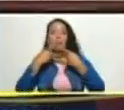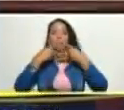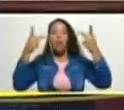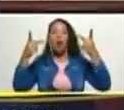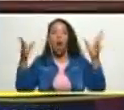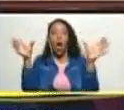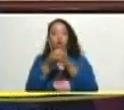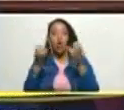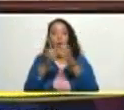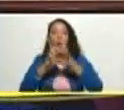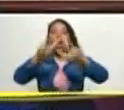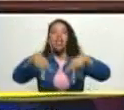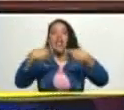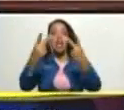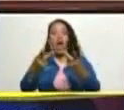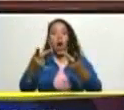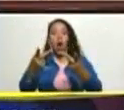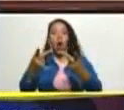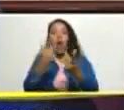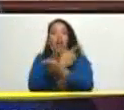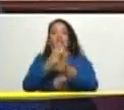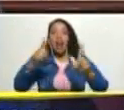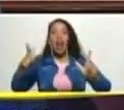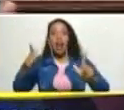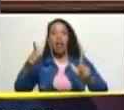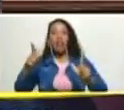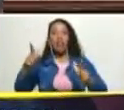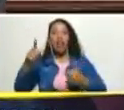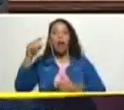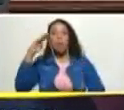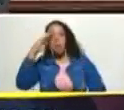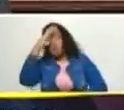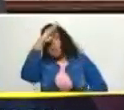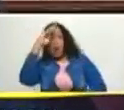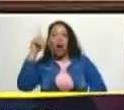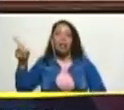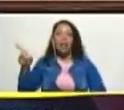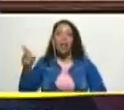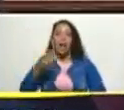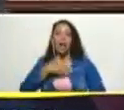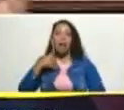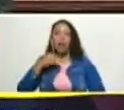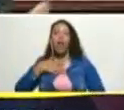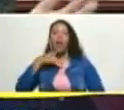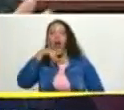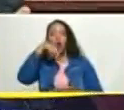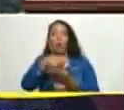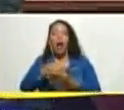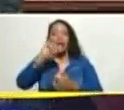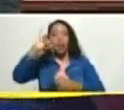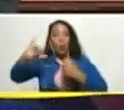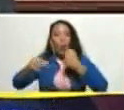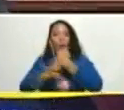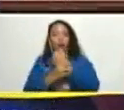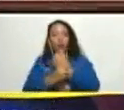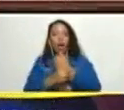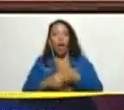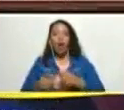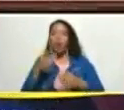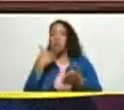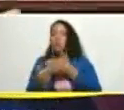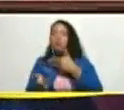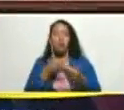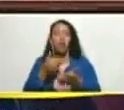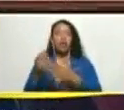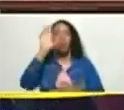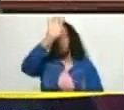los grupos neonazis neofascistas del bolsonarismo que pudiera llamarse también guaidocismo no importa que país